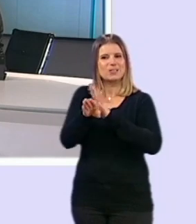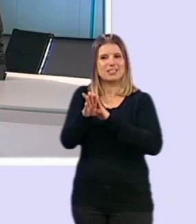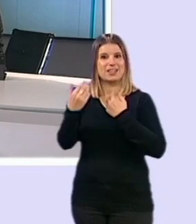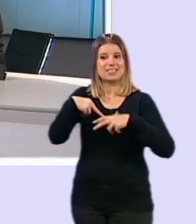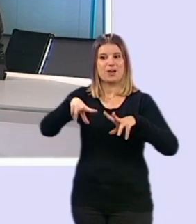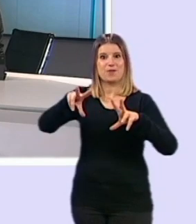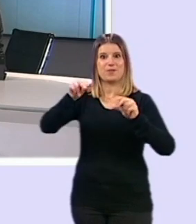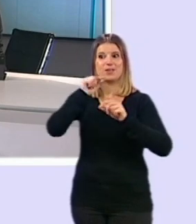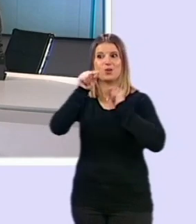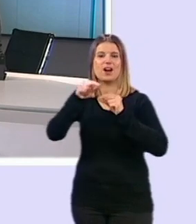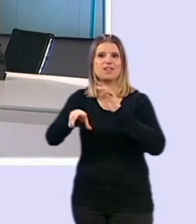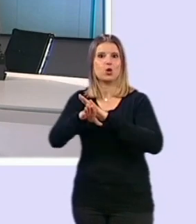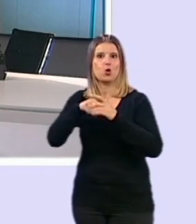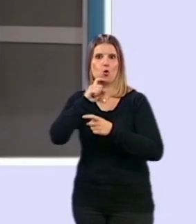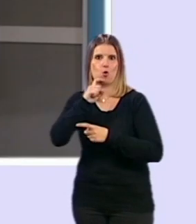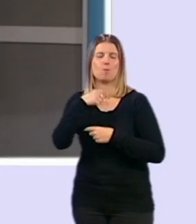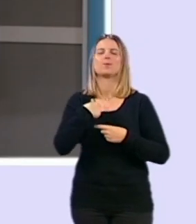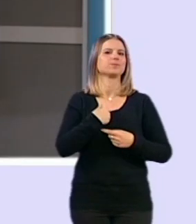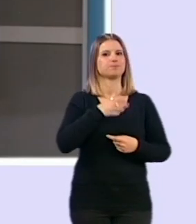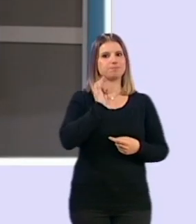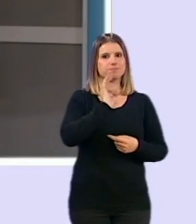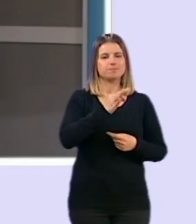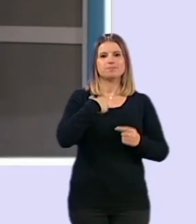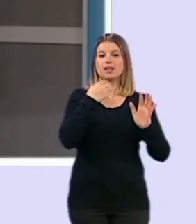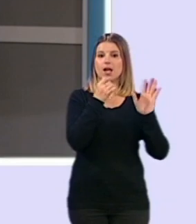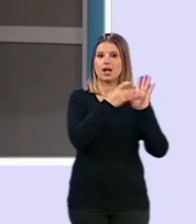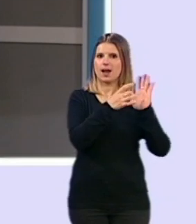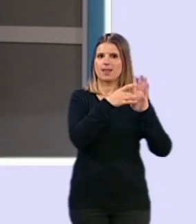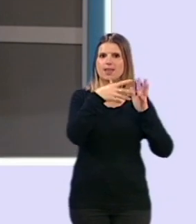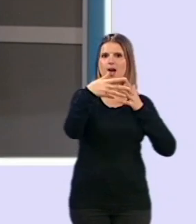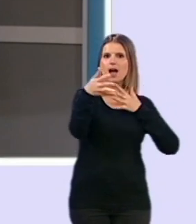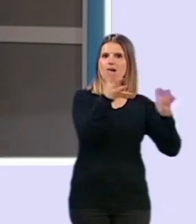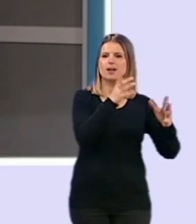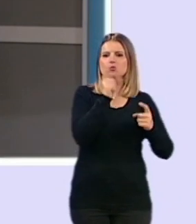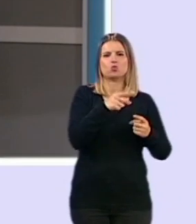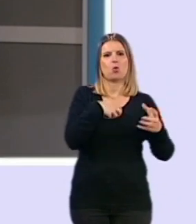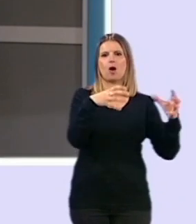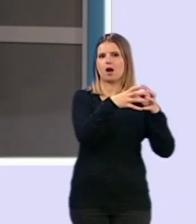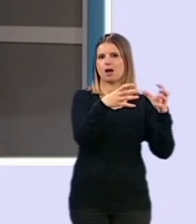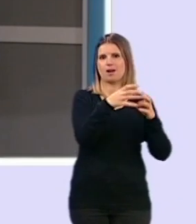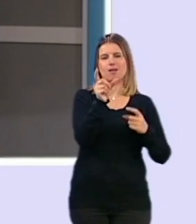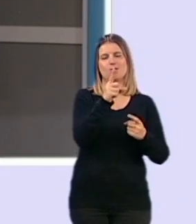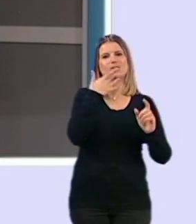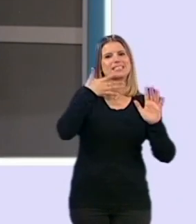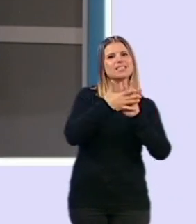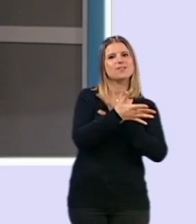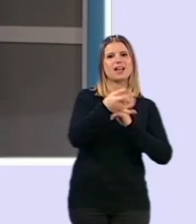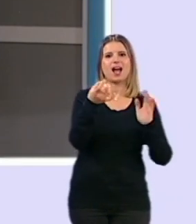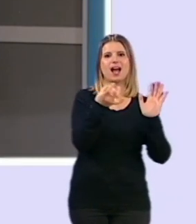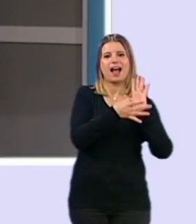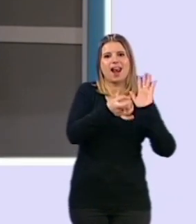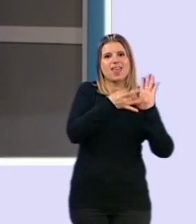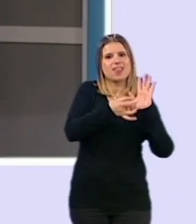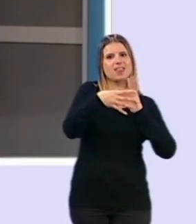vez termine la pandemia. Pues efectivamente la calidad del aire no es solamente de la ciudad de Granada, cuando hablamos de la calidad del aire de Granada,